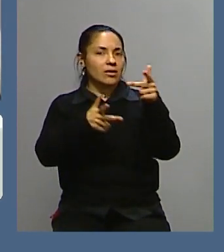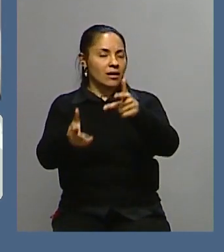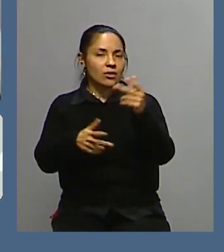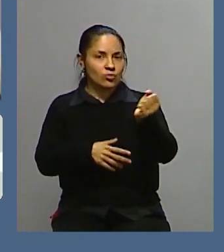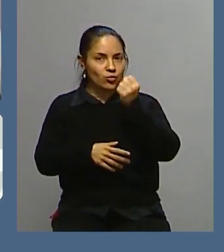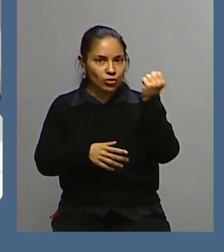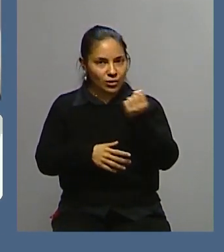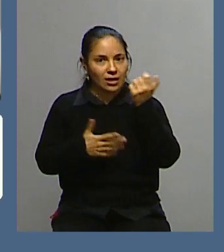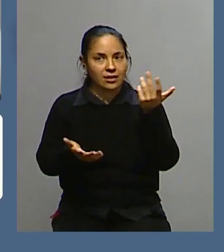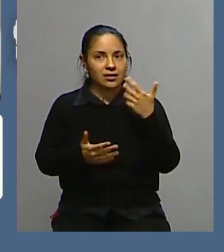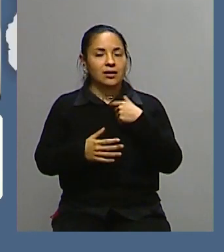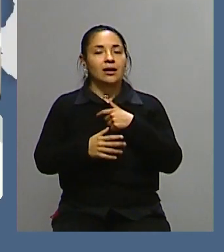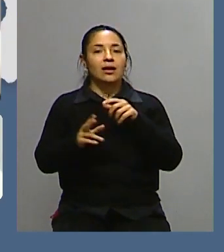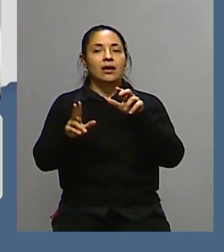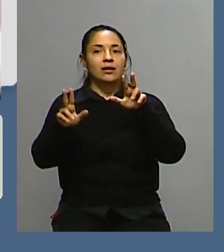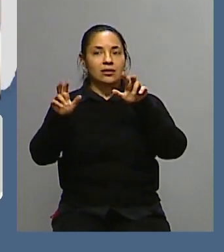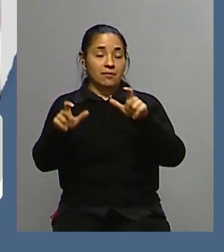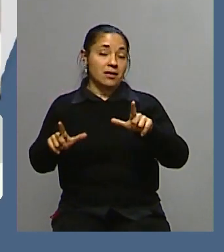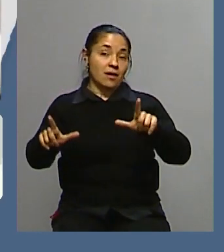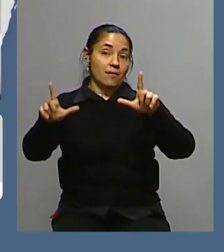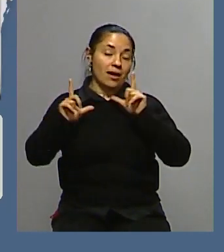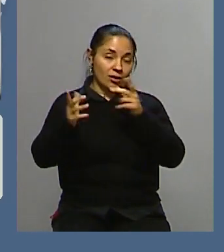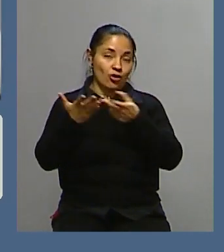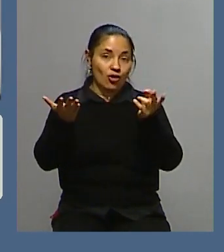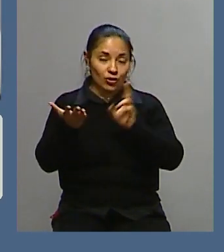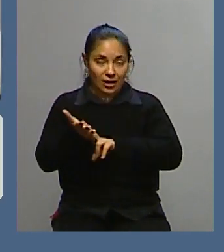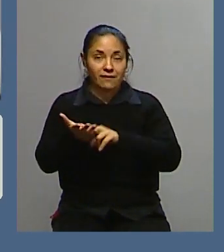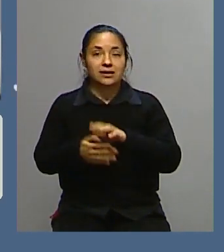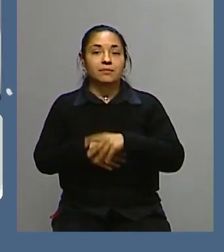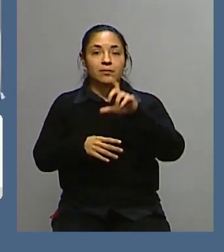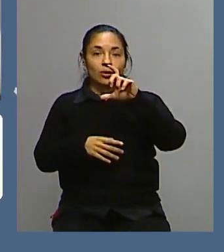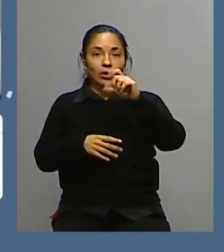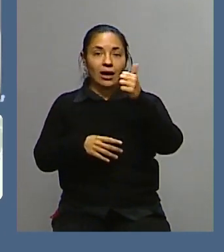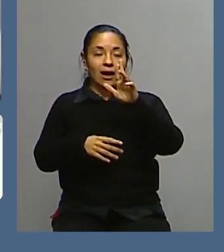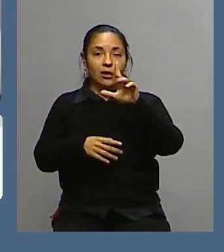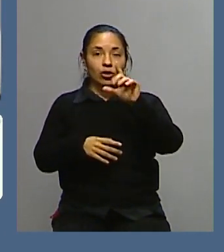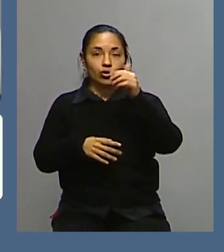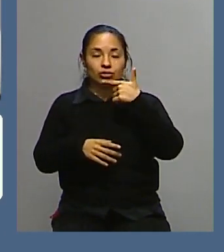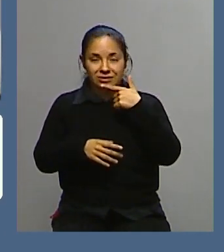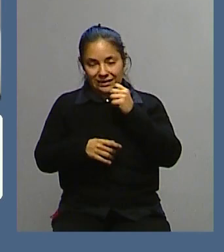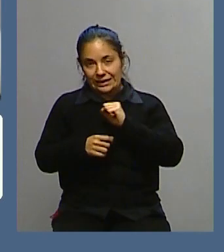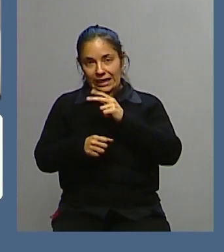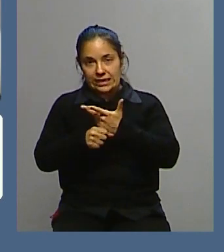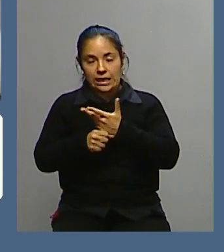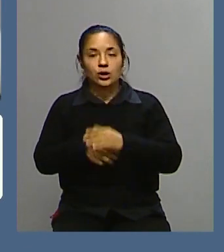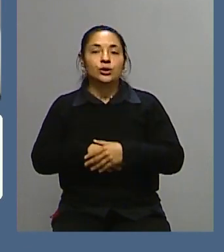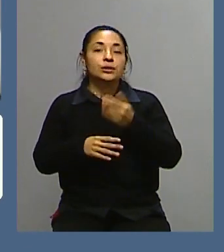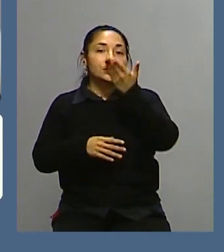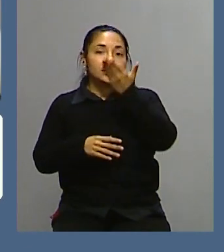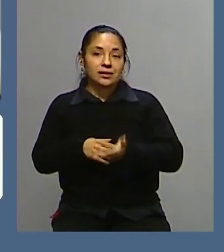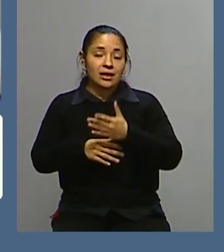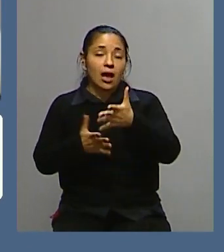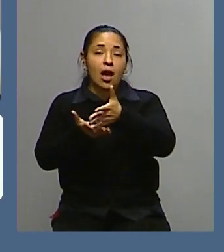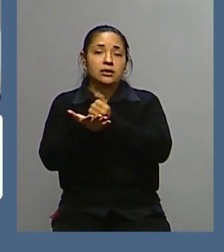que es el tema de la imagen. Volvimos sin duda a hacer referencia a esto, ¿no? Carlos III, que tal vez tiene cierta